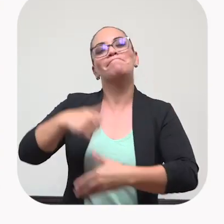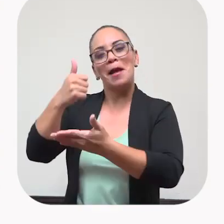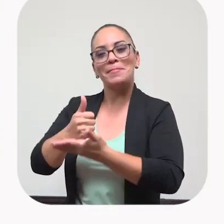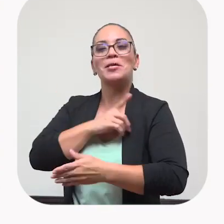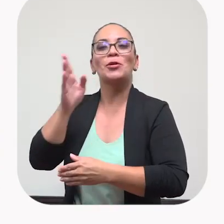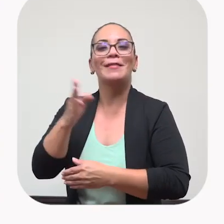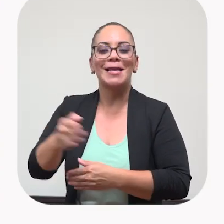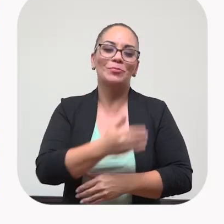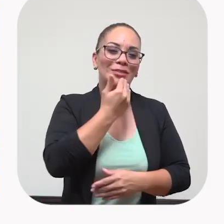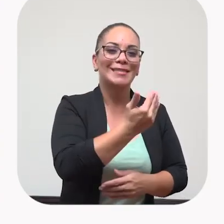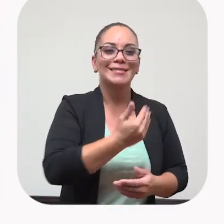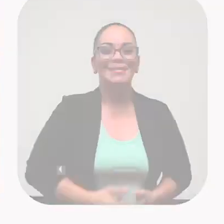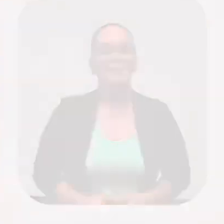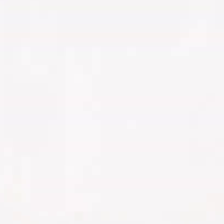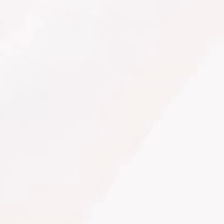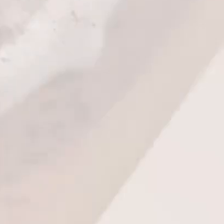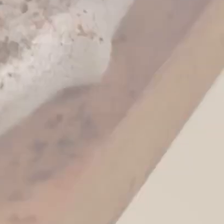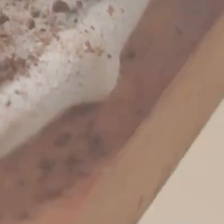Amén, que Dios la bendiga. Muchas gracias.